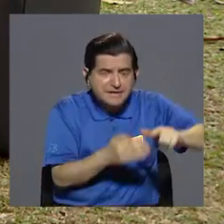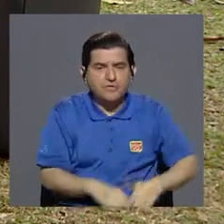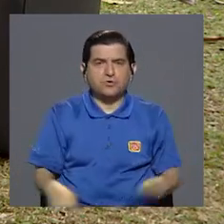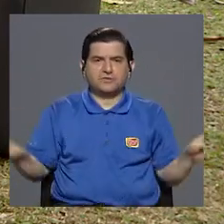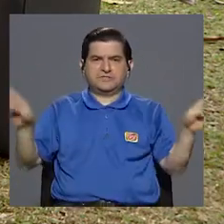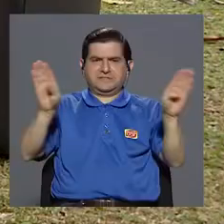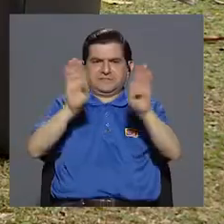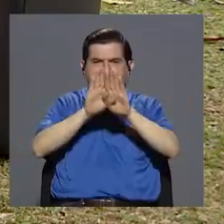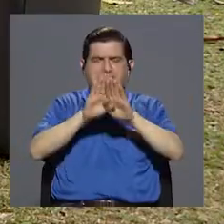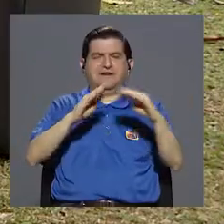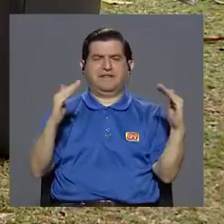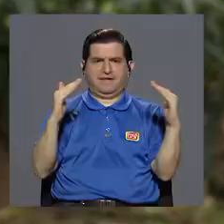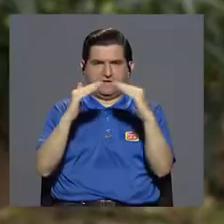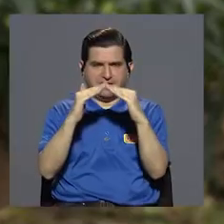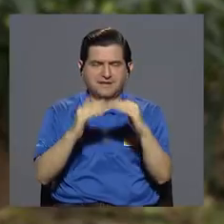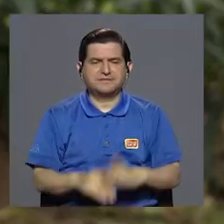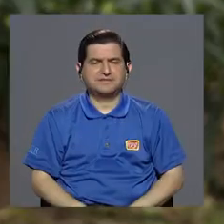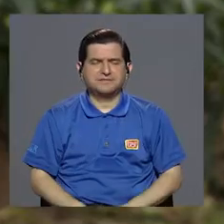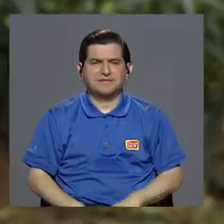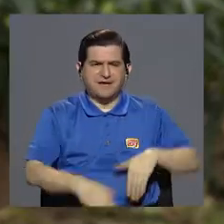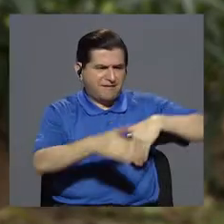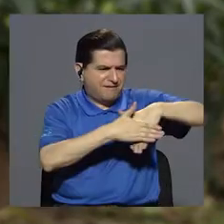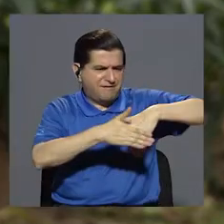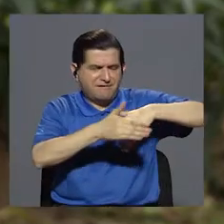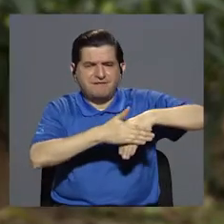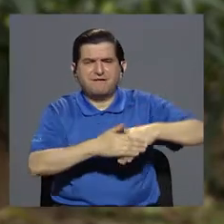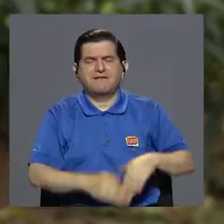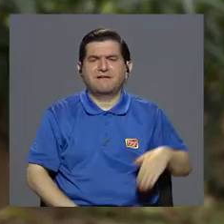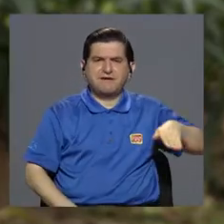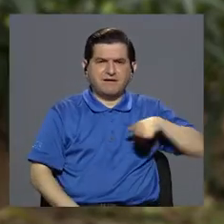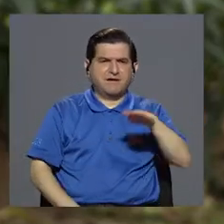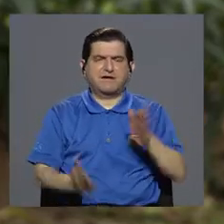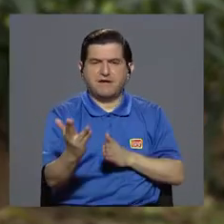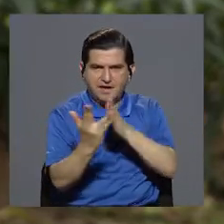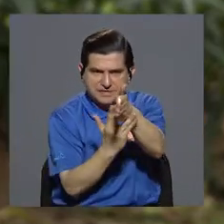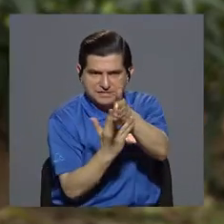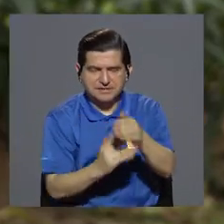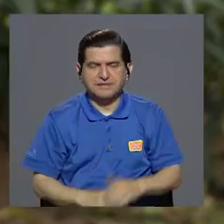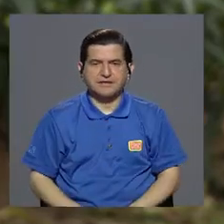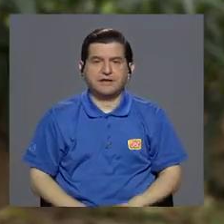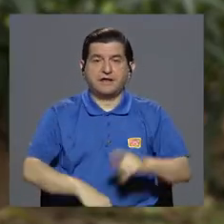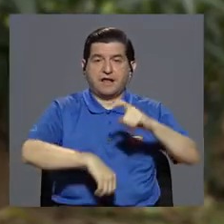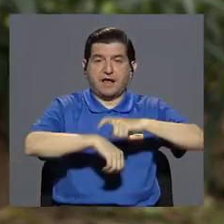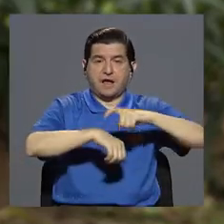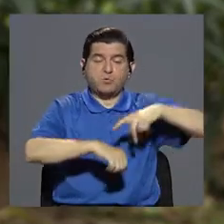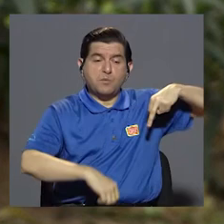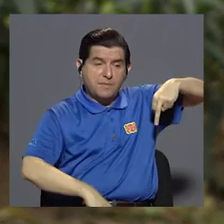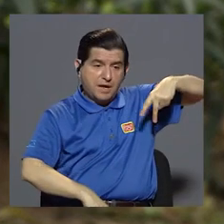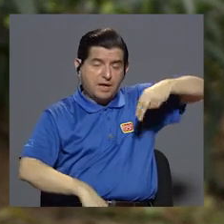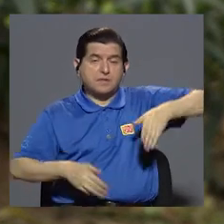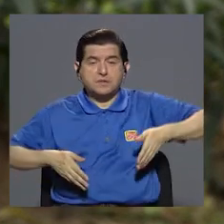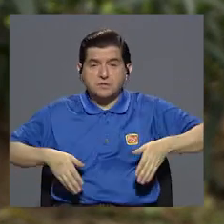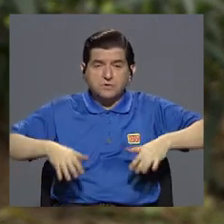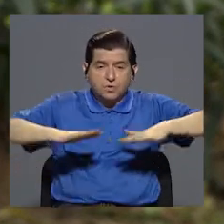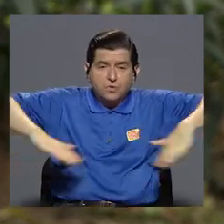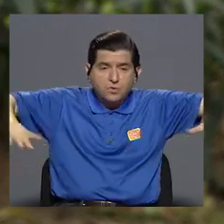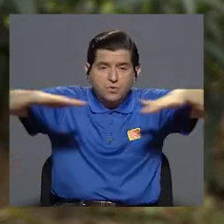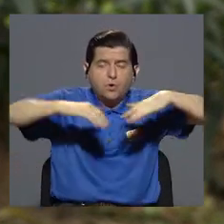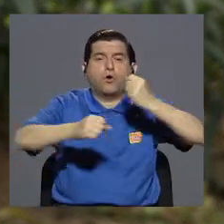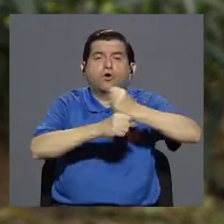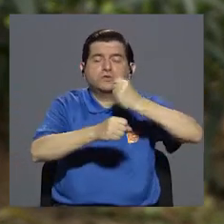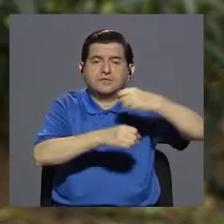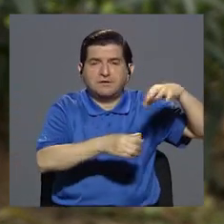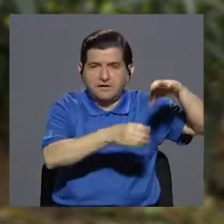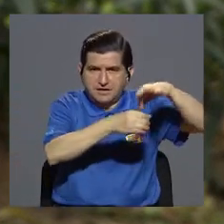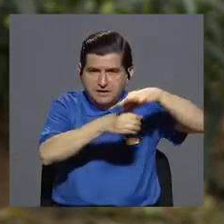y tener cerradas las casas de manera que se impida el ingreso de una serpiente, por un lado. A la hora de estar caminando en el campo o de